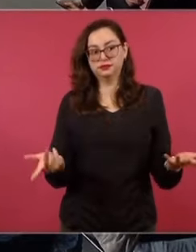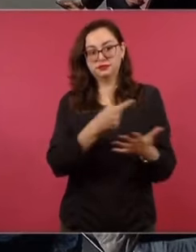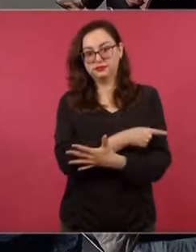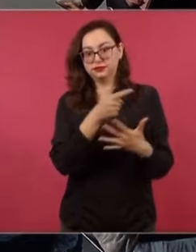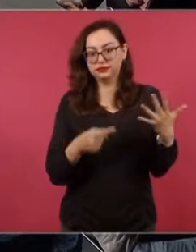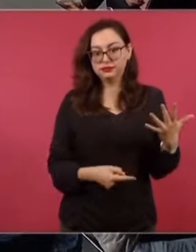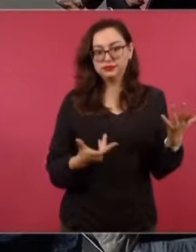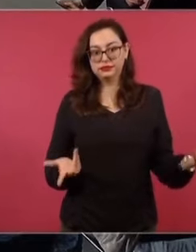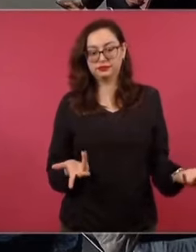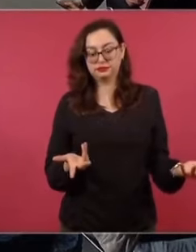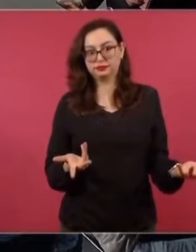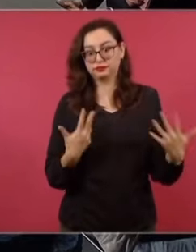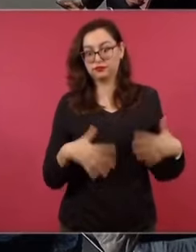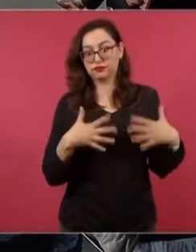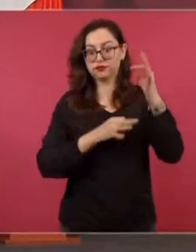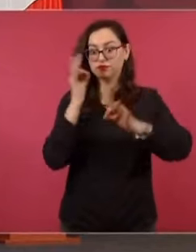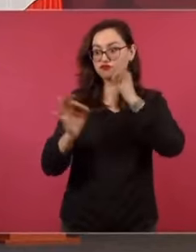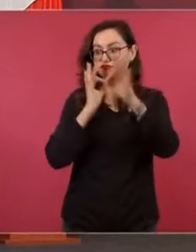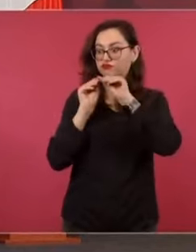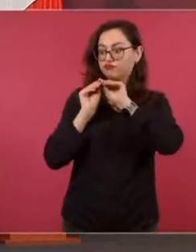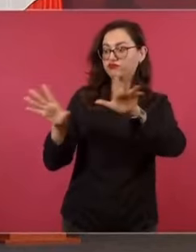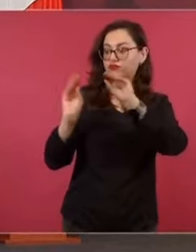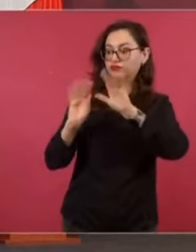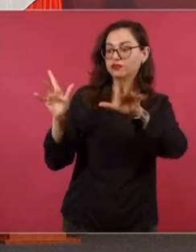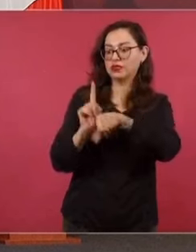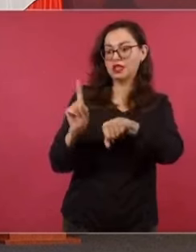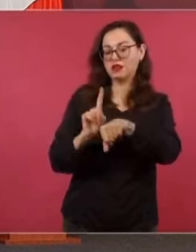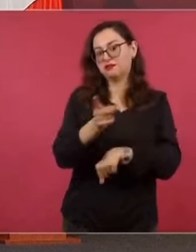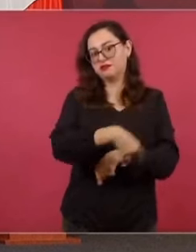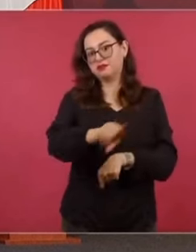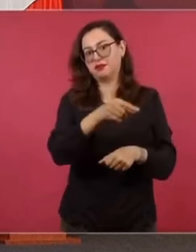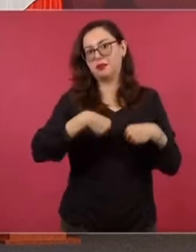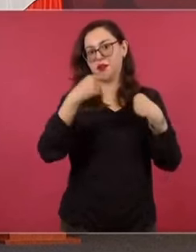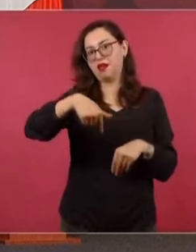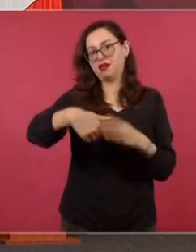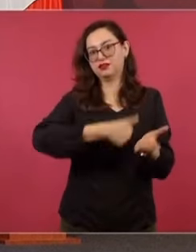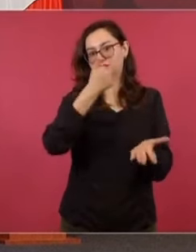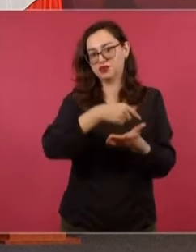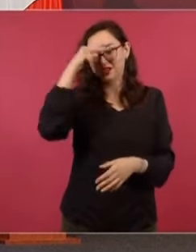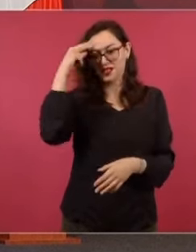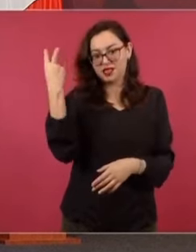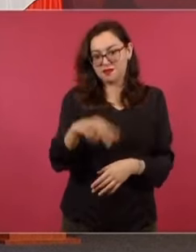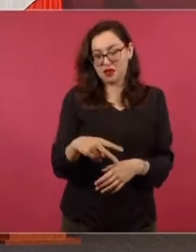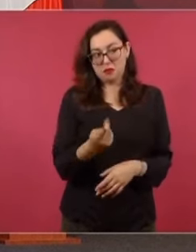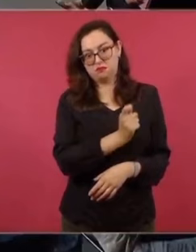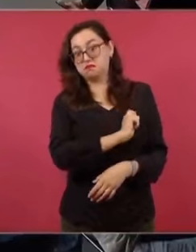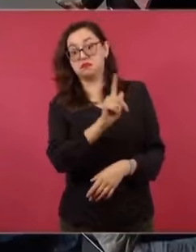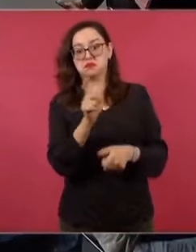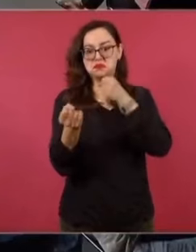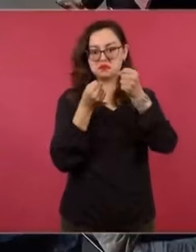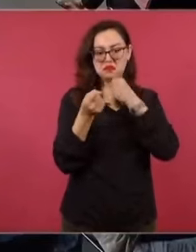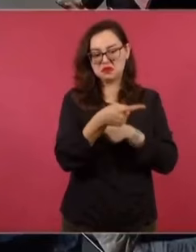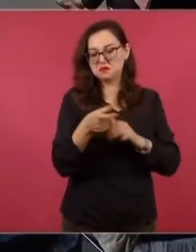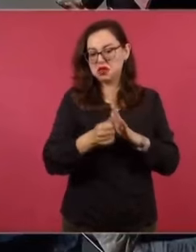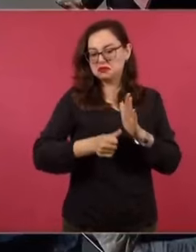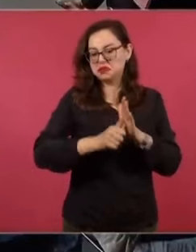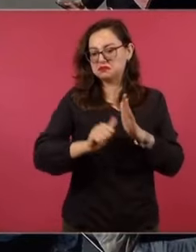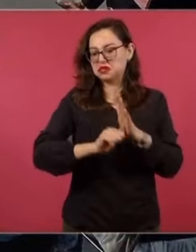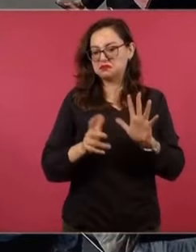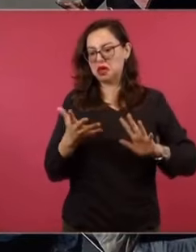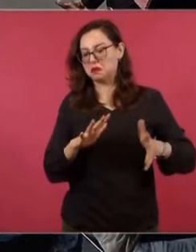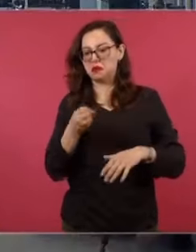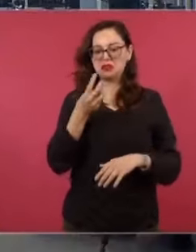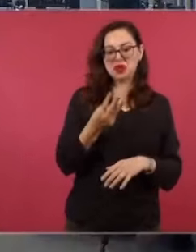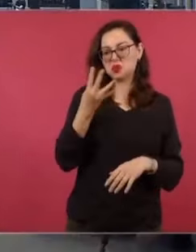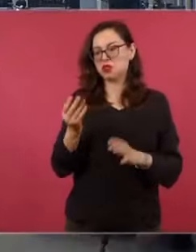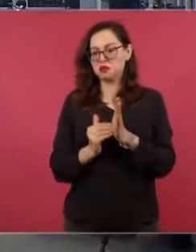o sea, las figuras, las estrellas, pues ganan en promedio como 3, 4 millones de pesos mensuales,